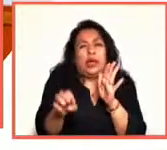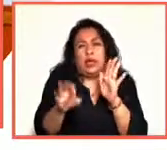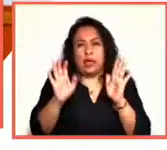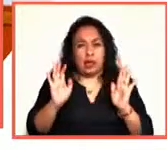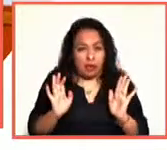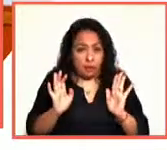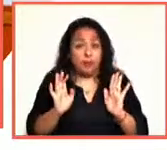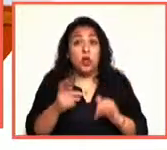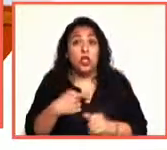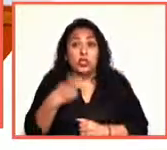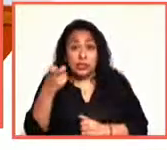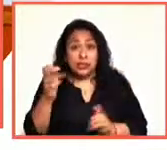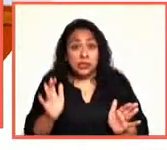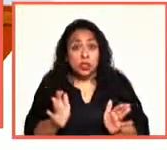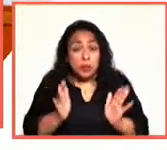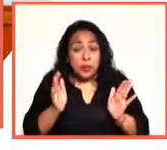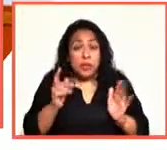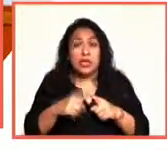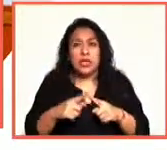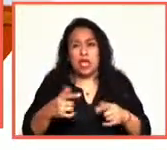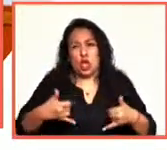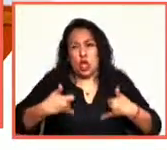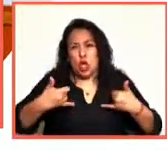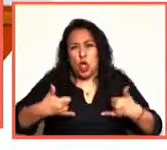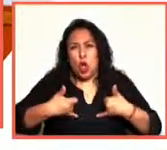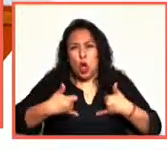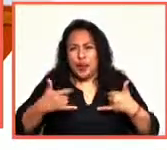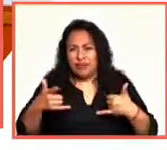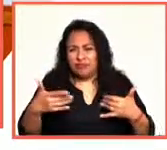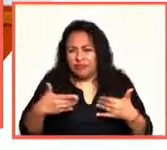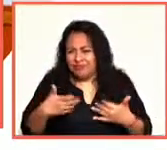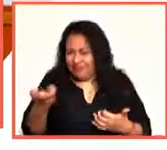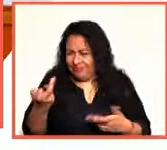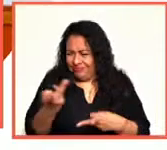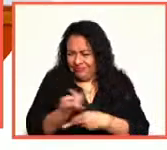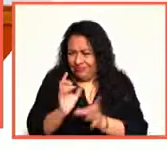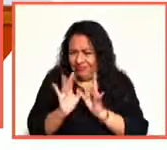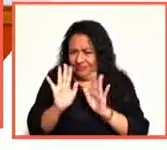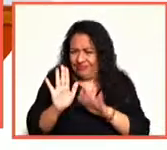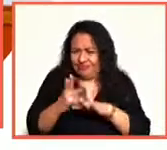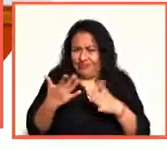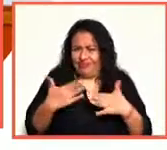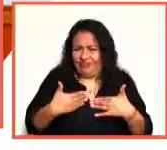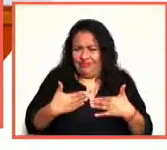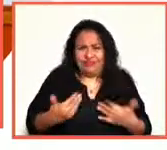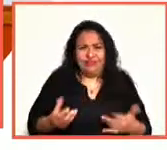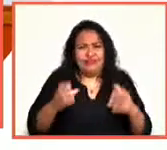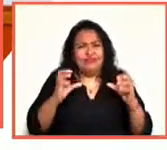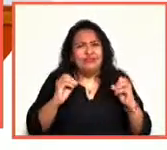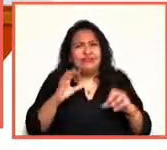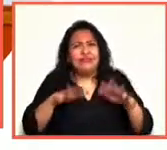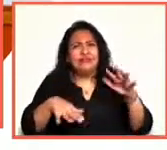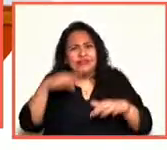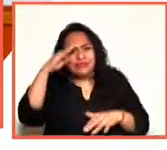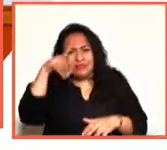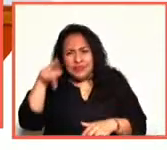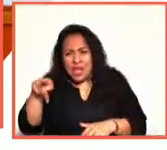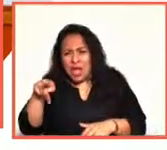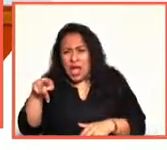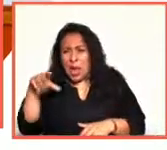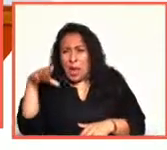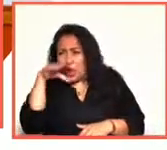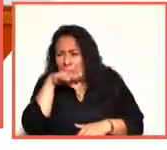esa sorpresa del muchacho que no entiende por qué está pasando eso, por qué de pronto consideramos que el negro es el malo porque es negro,